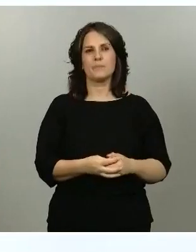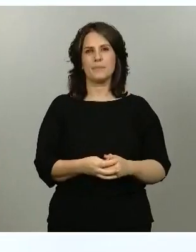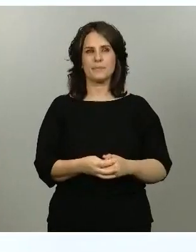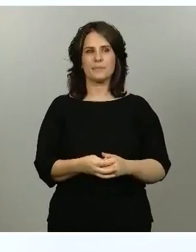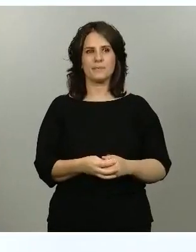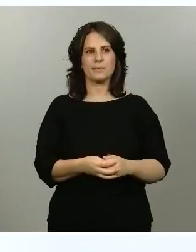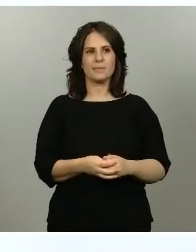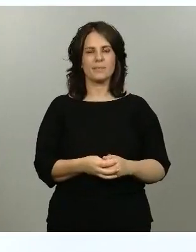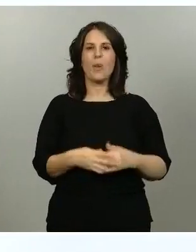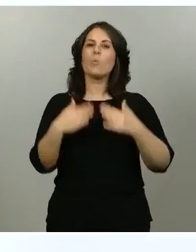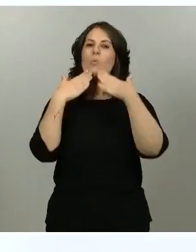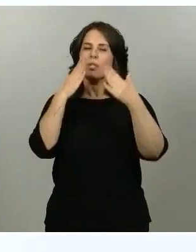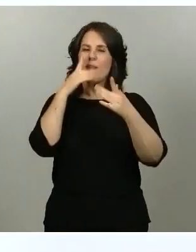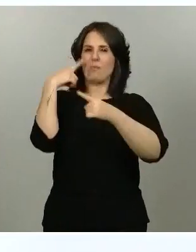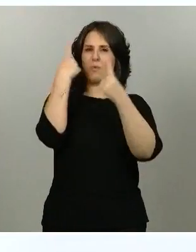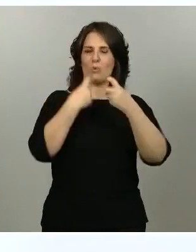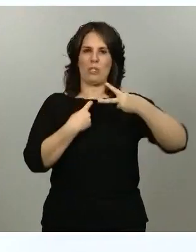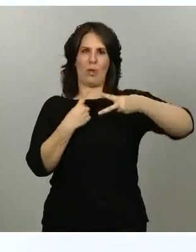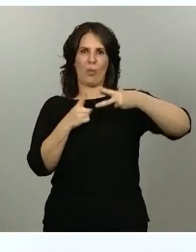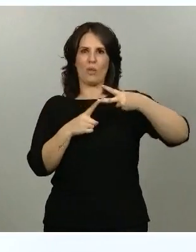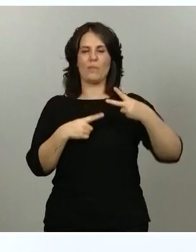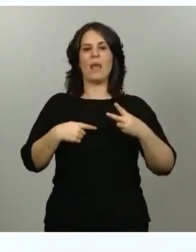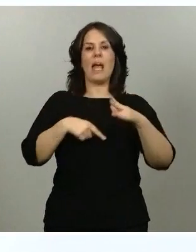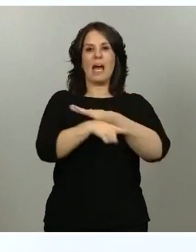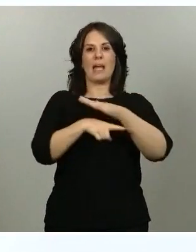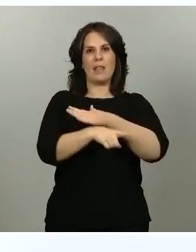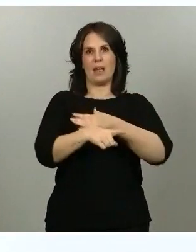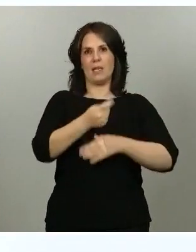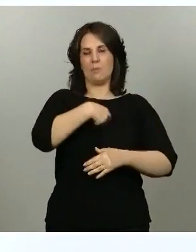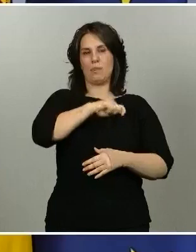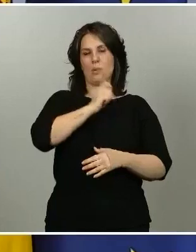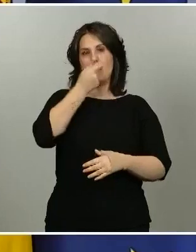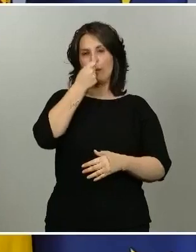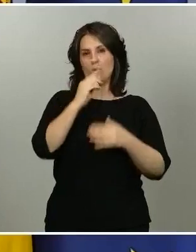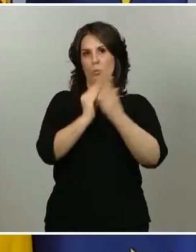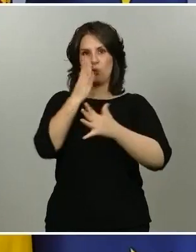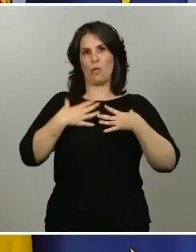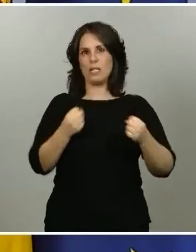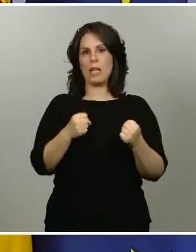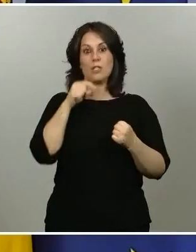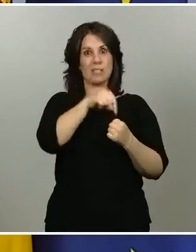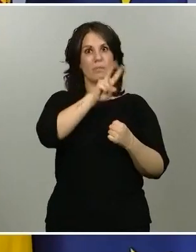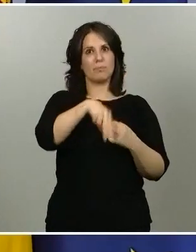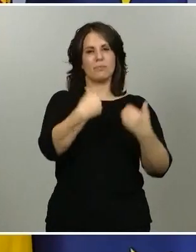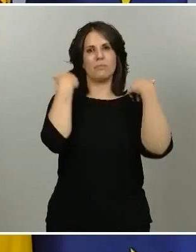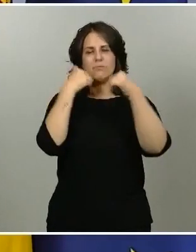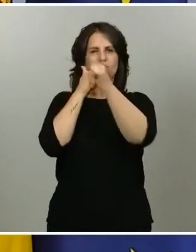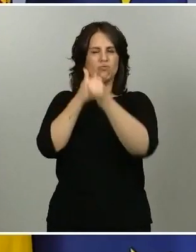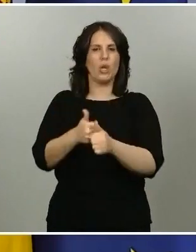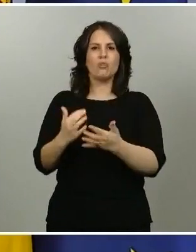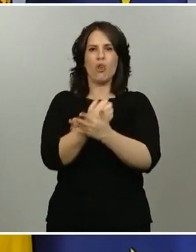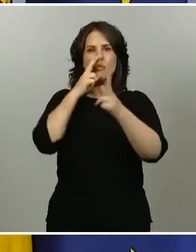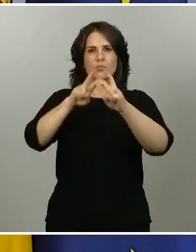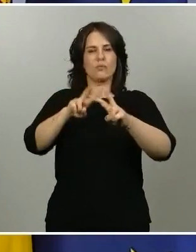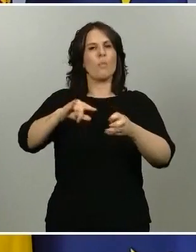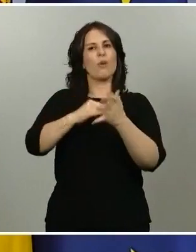Desde la Agencia Española de Medicamentos y Productos Sanitarios se está haciendo un seguimiento de todos los proyectos de investigación en vacunas, en algunos de ellos españoles